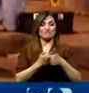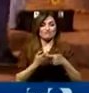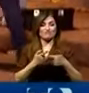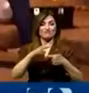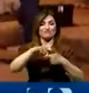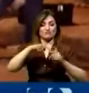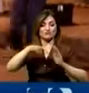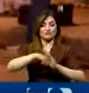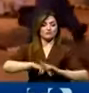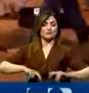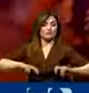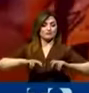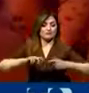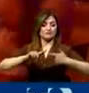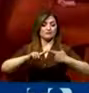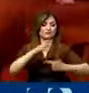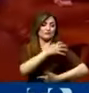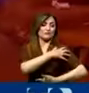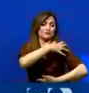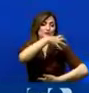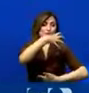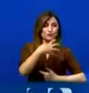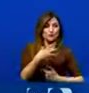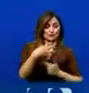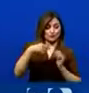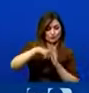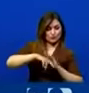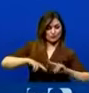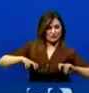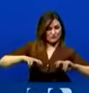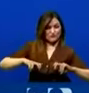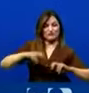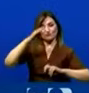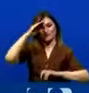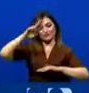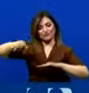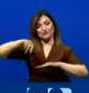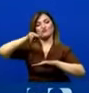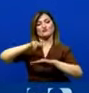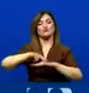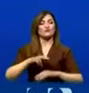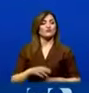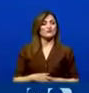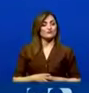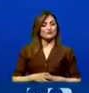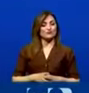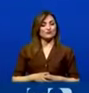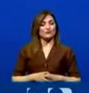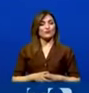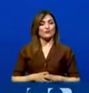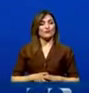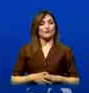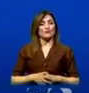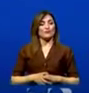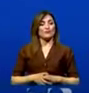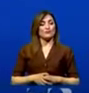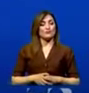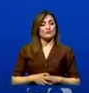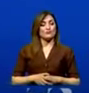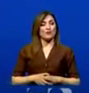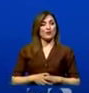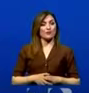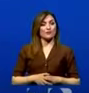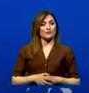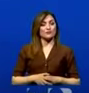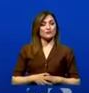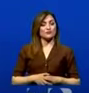investigativo, fortaleciendo todo el eje investigativo de la Policía Nacional. El eje de investigación de la Policía